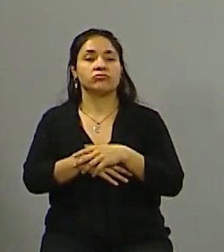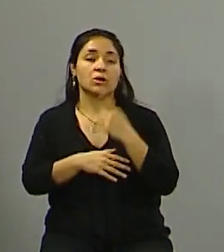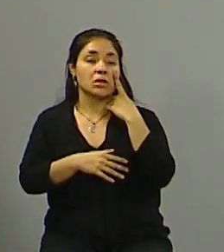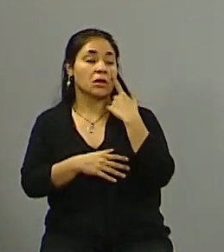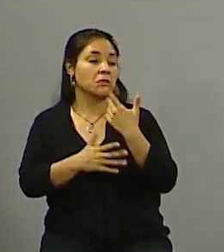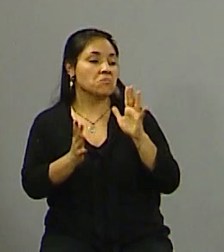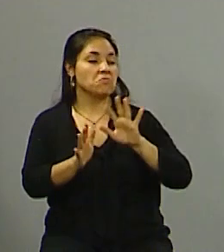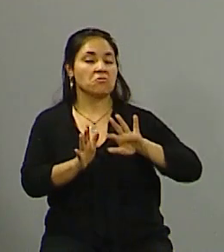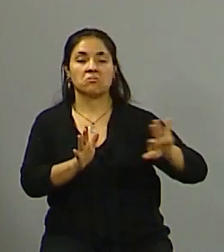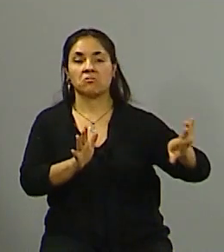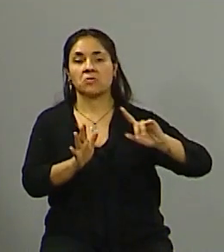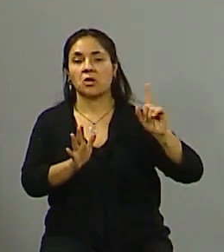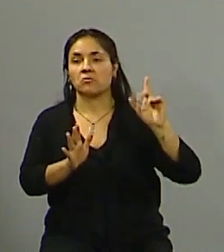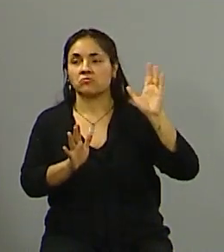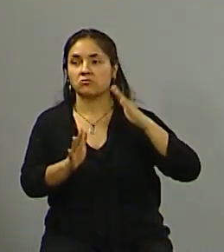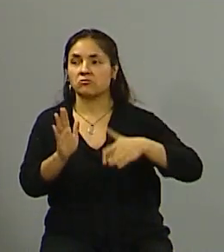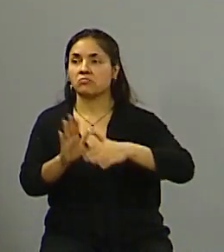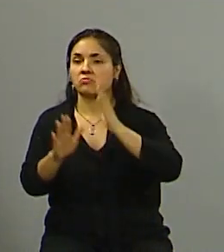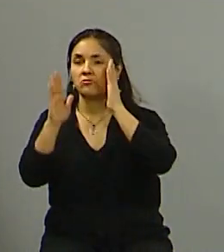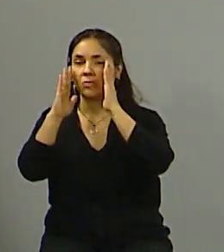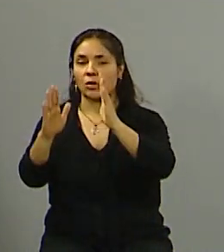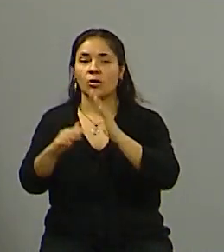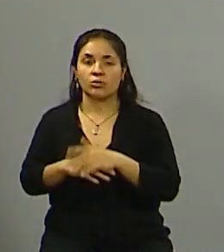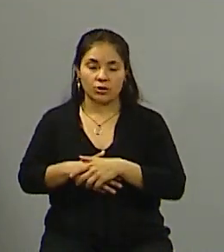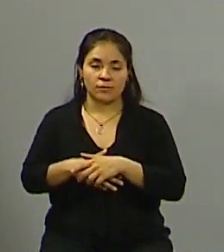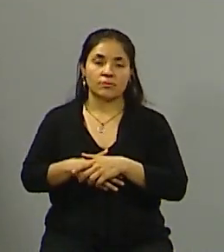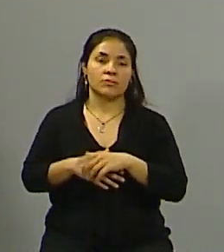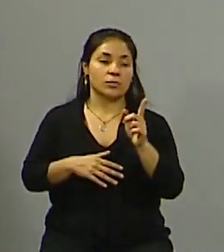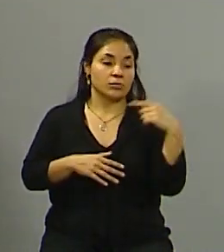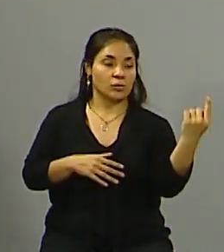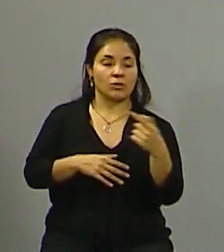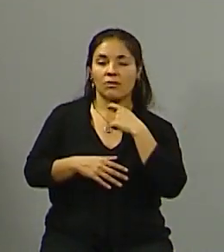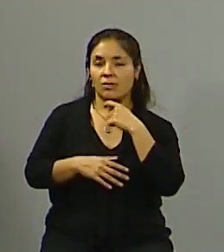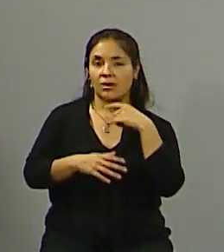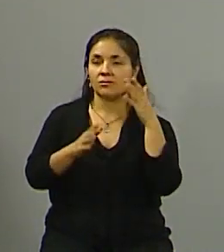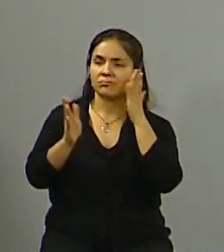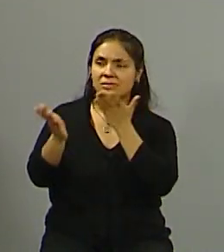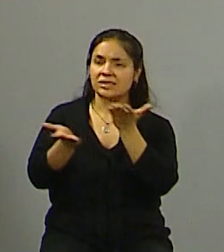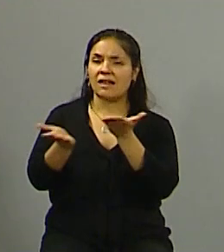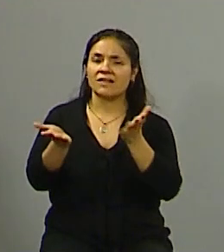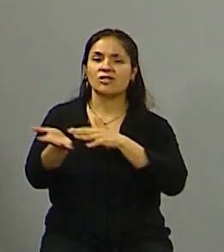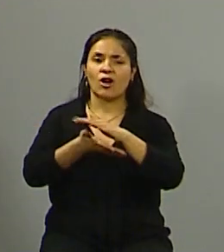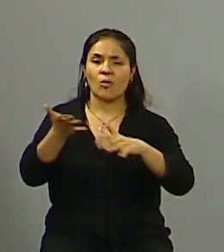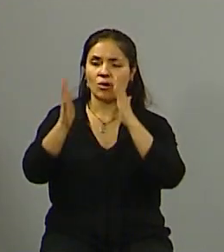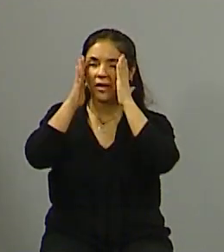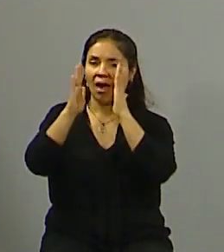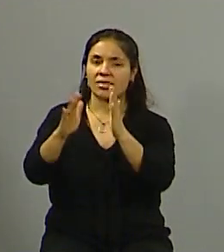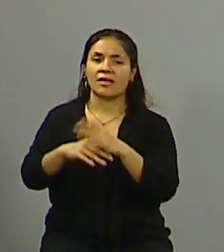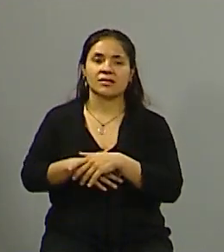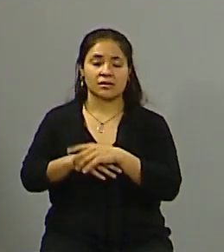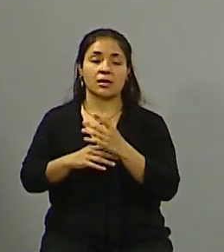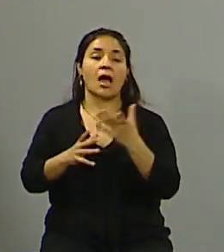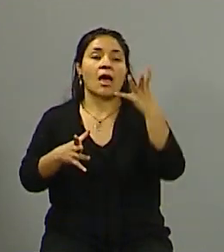pública que tenía que ver con el servicio a la comunidad nos vimos en muchos momentos en situaciones conflictivas